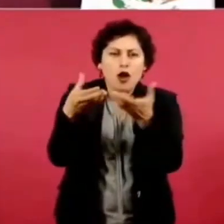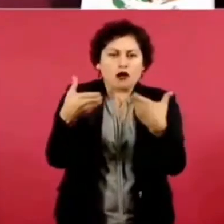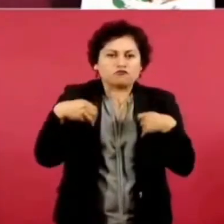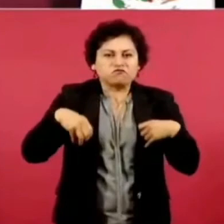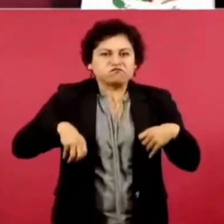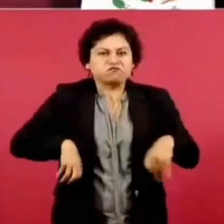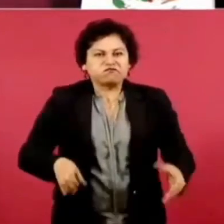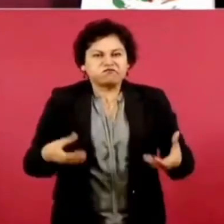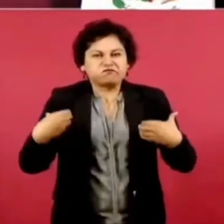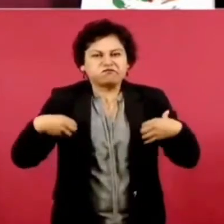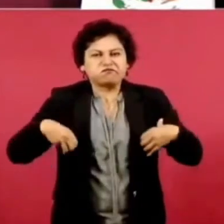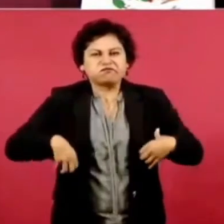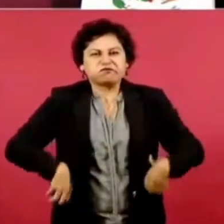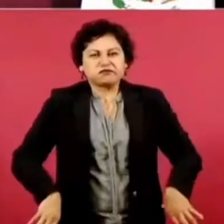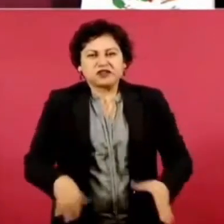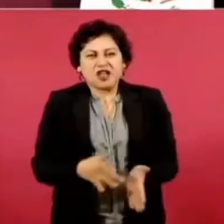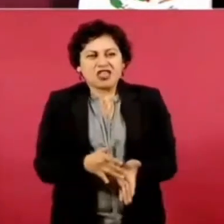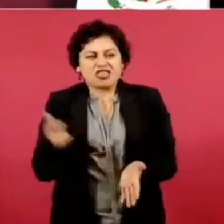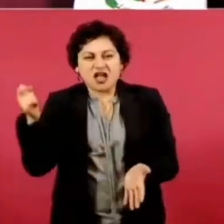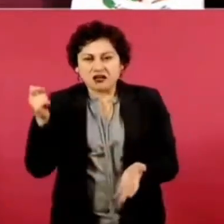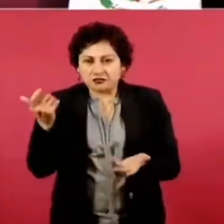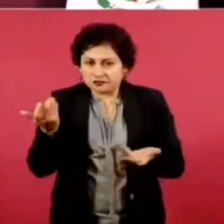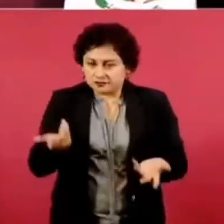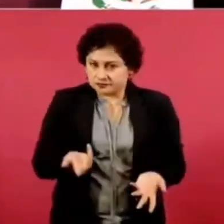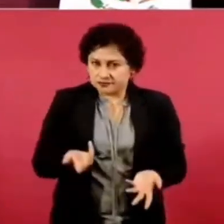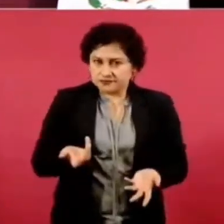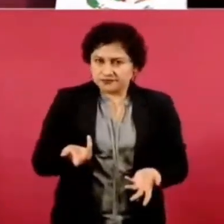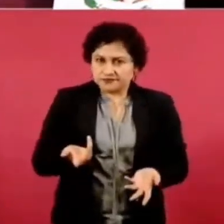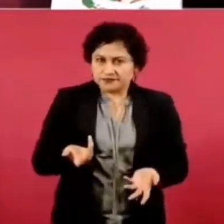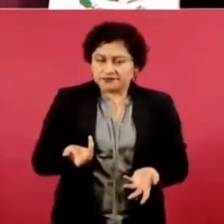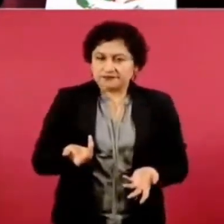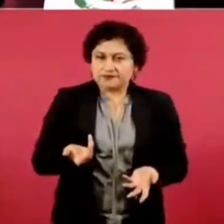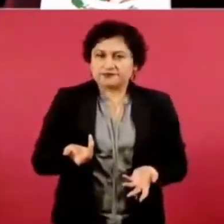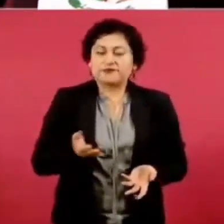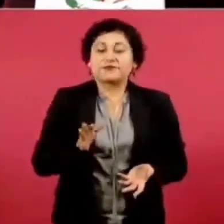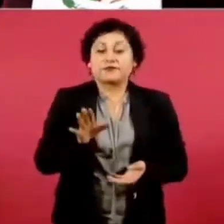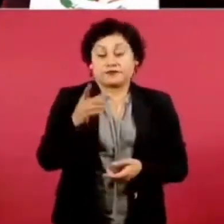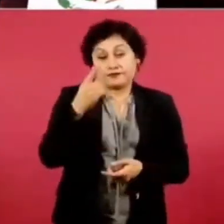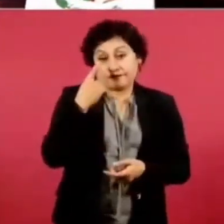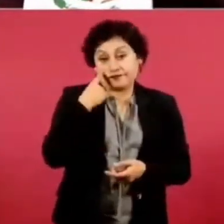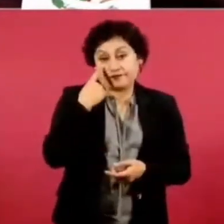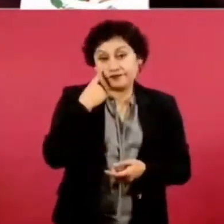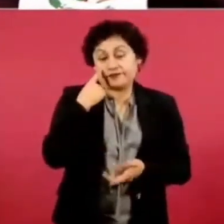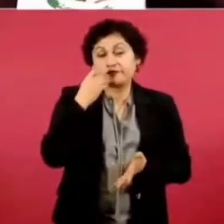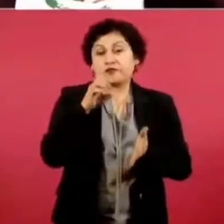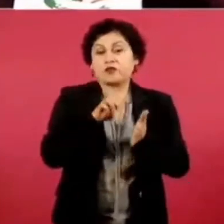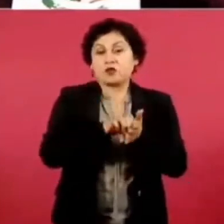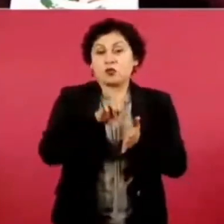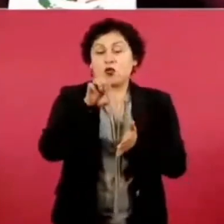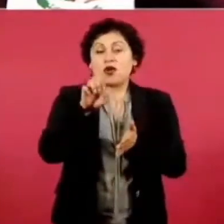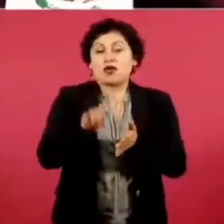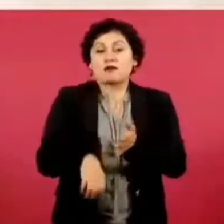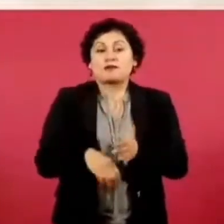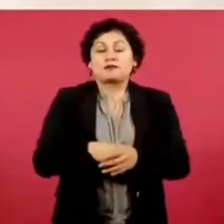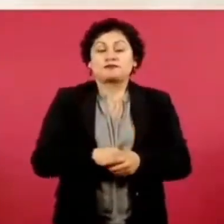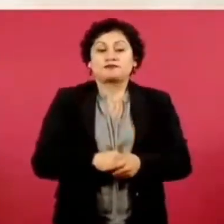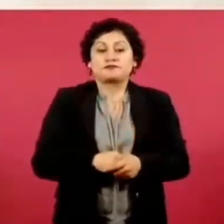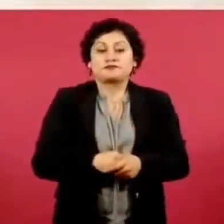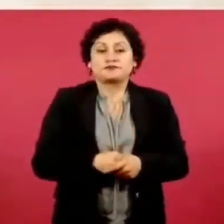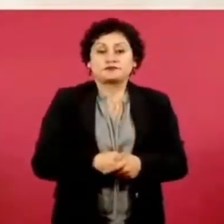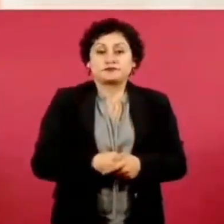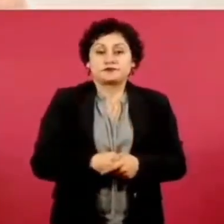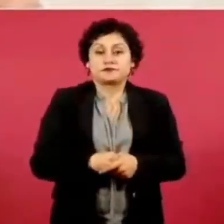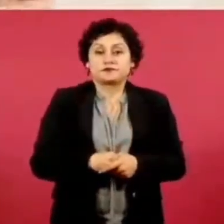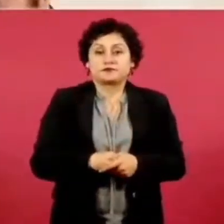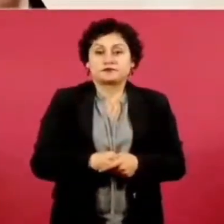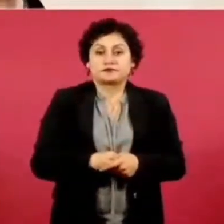Se llegó a sostener, hubo